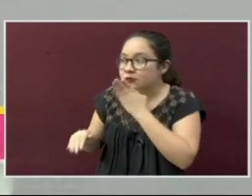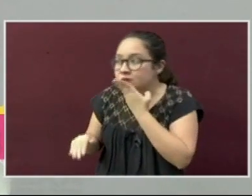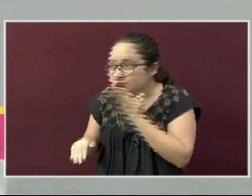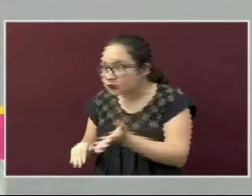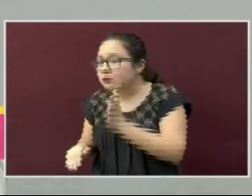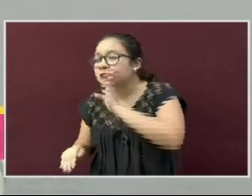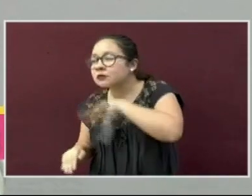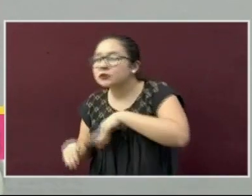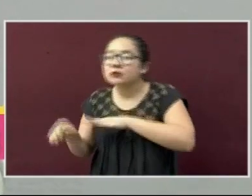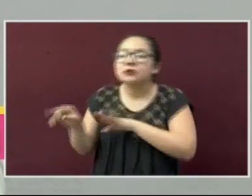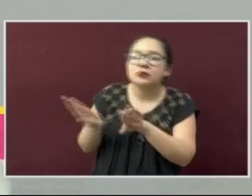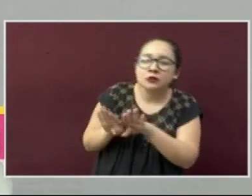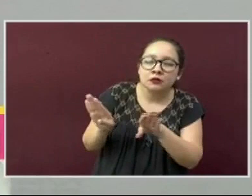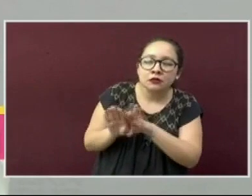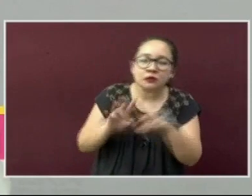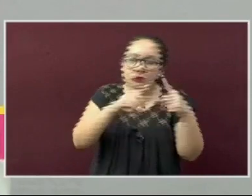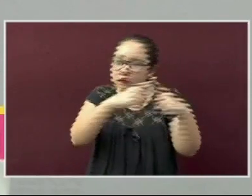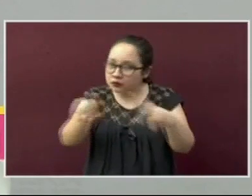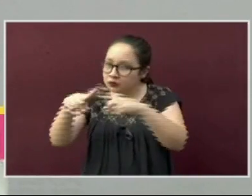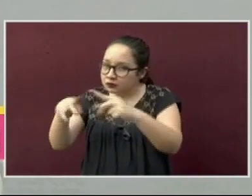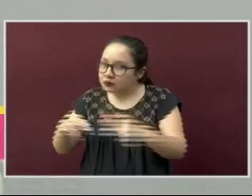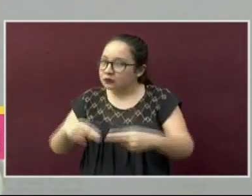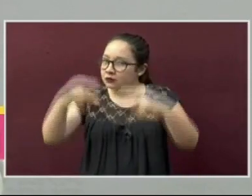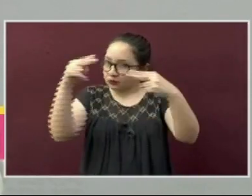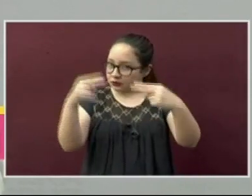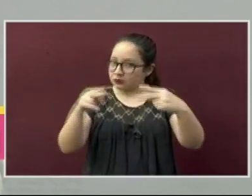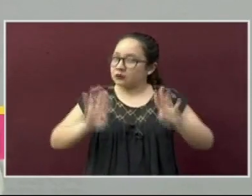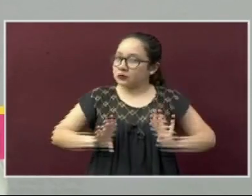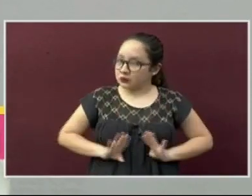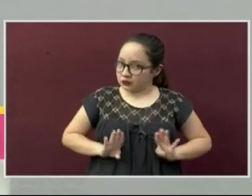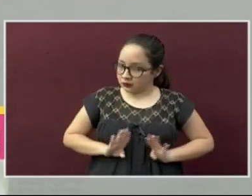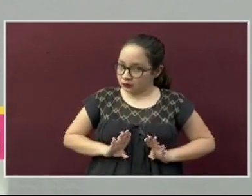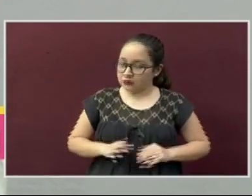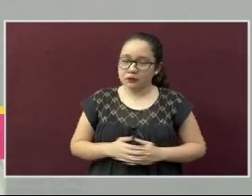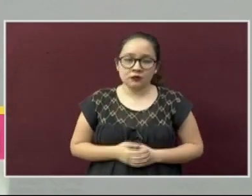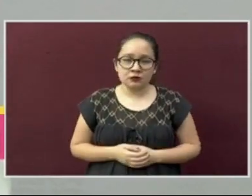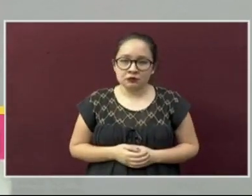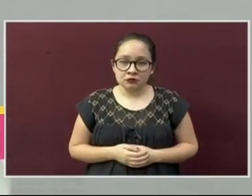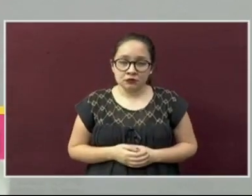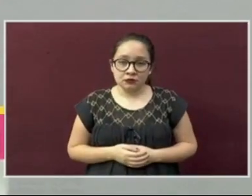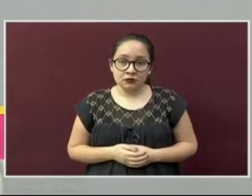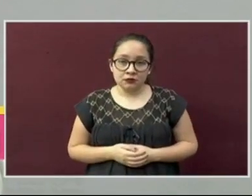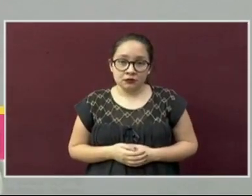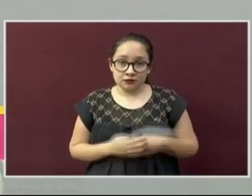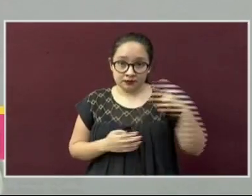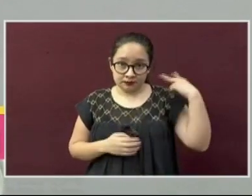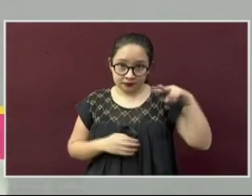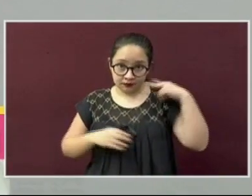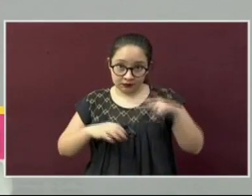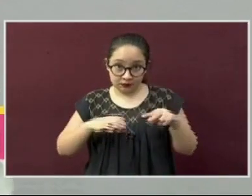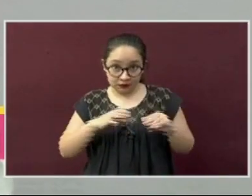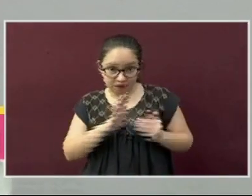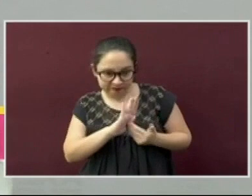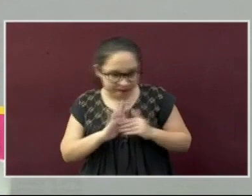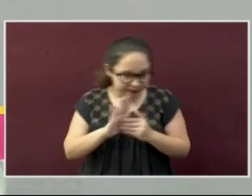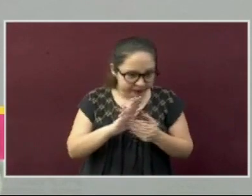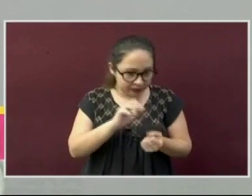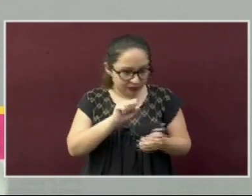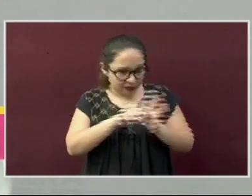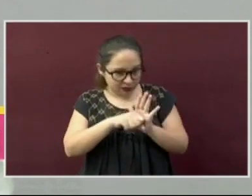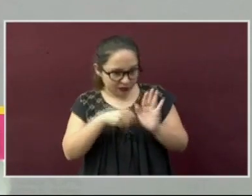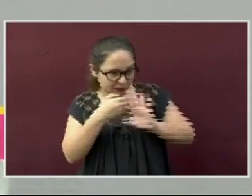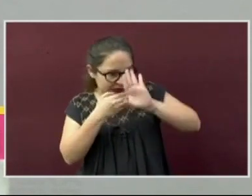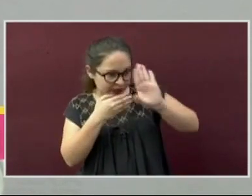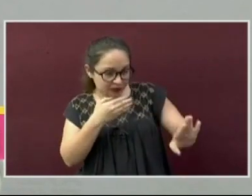establecimientos de diferentes giros. La estrategia contra el coronavirus es responsabilidad